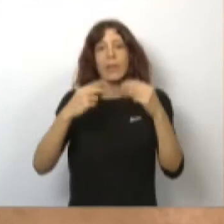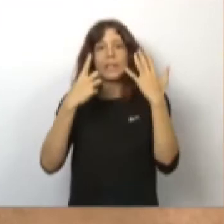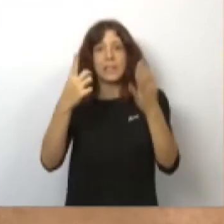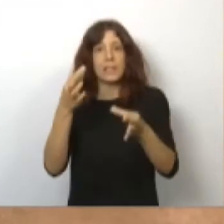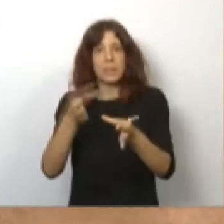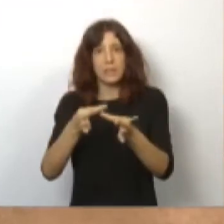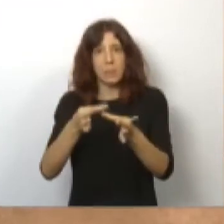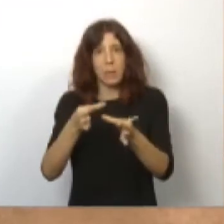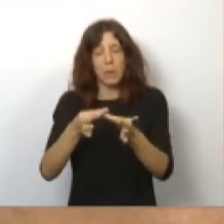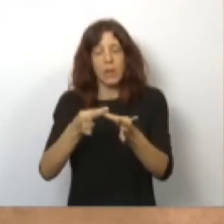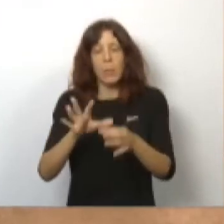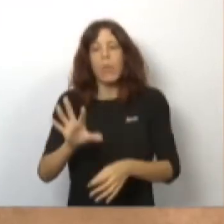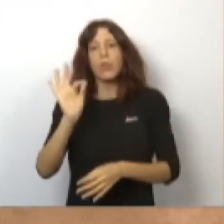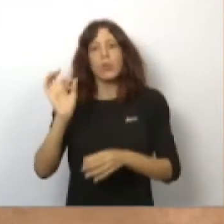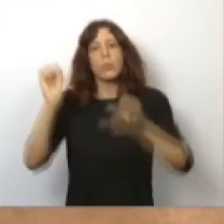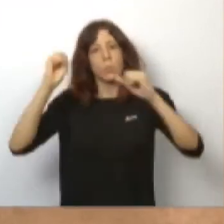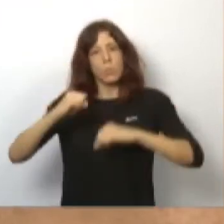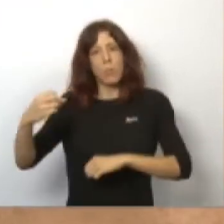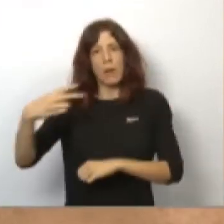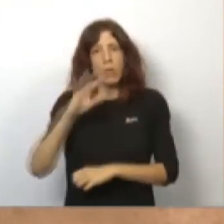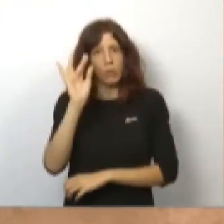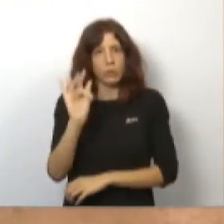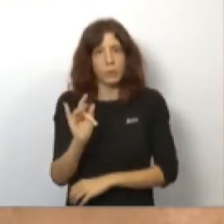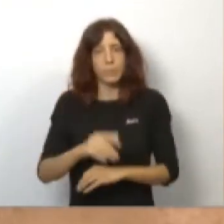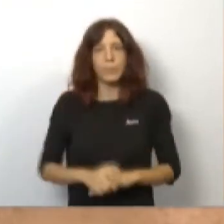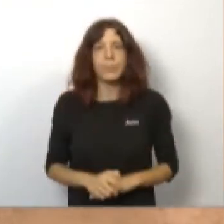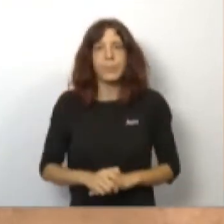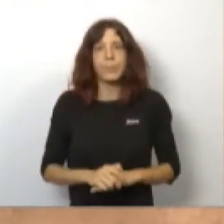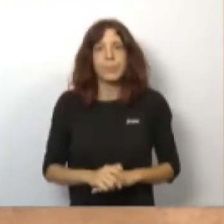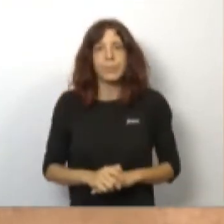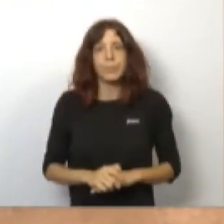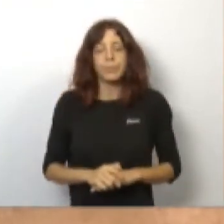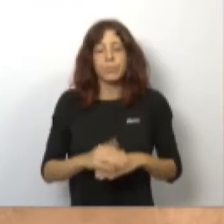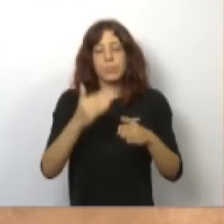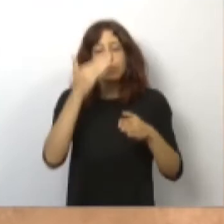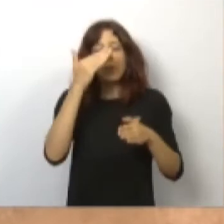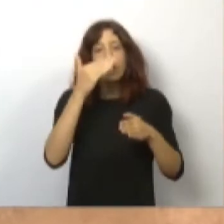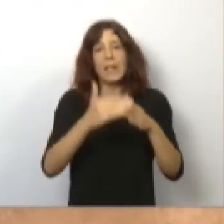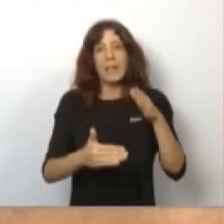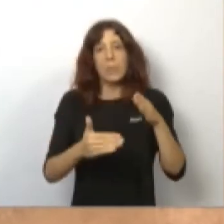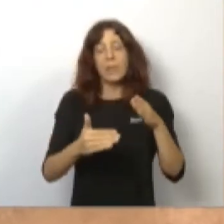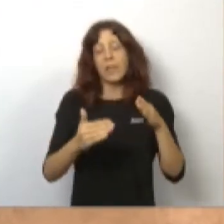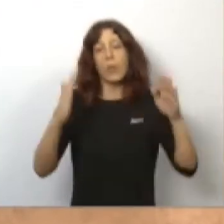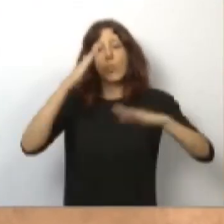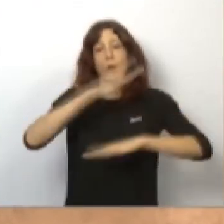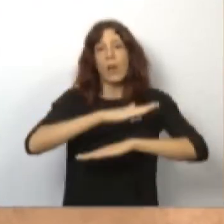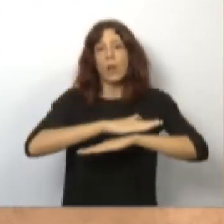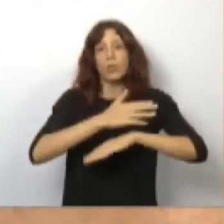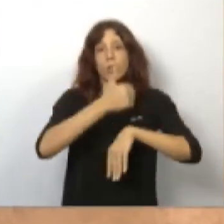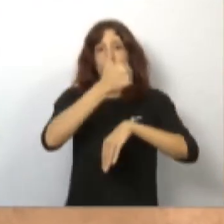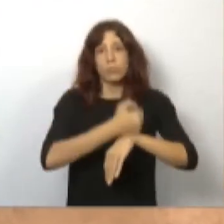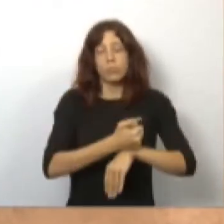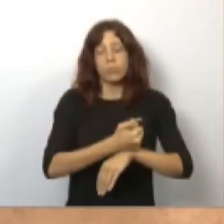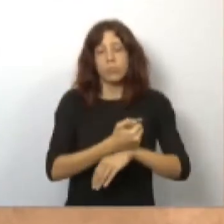cambios más significativos además del toque de queda y la restricción en reuniones sociales y familiares se encuentra la